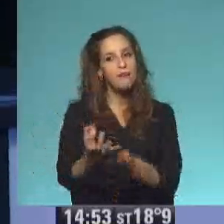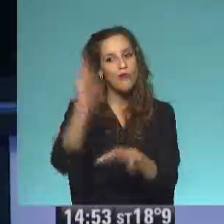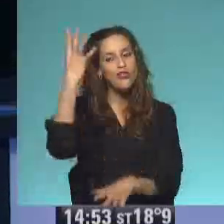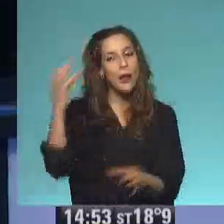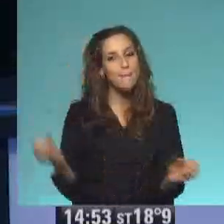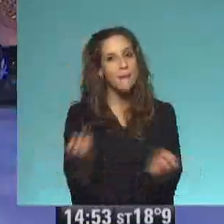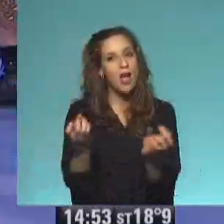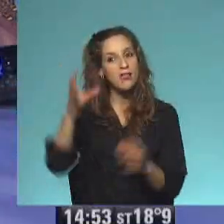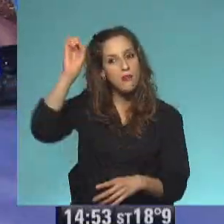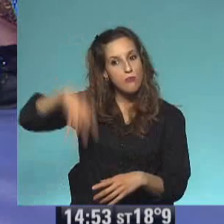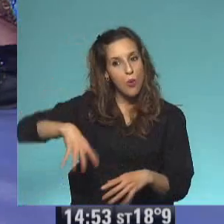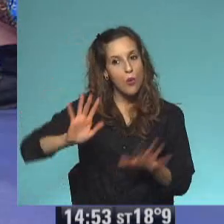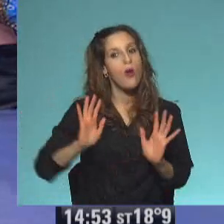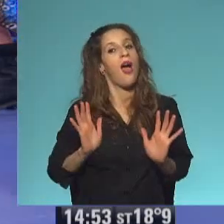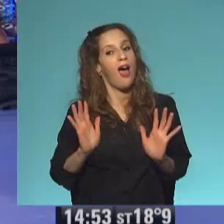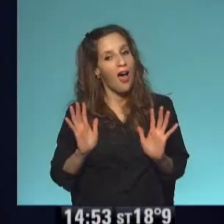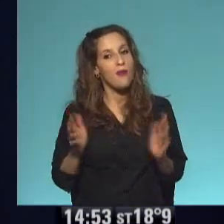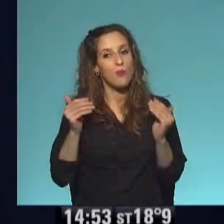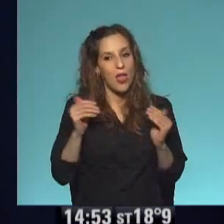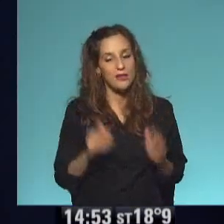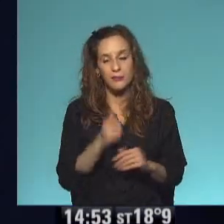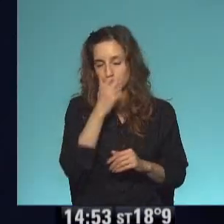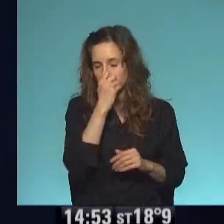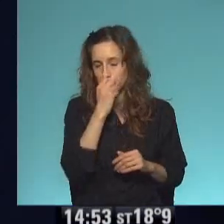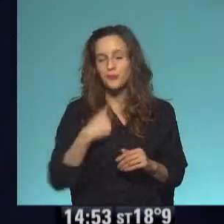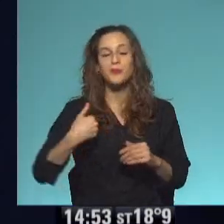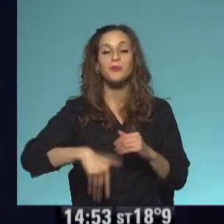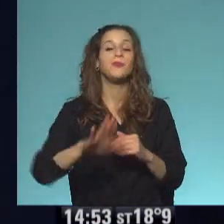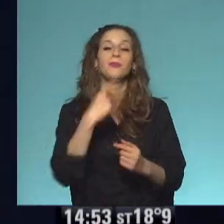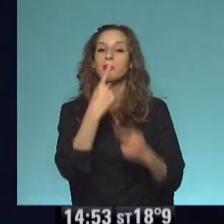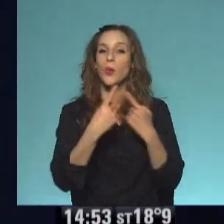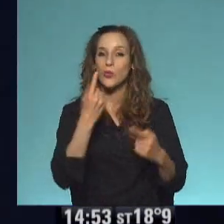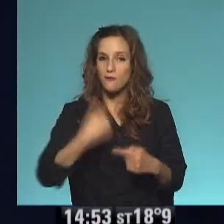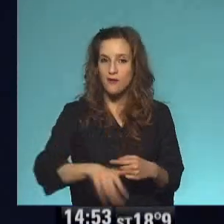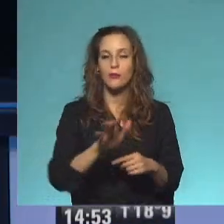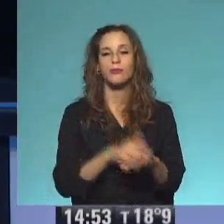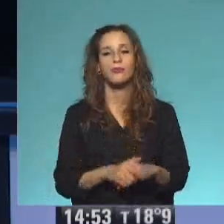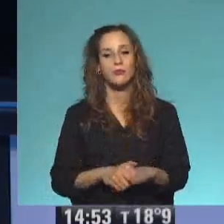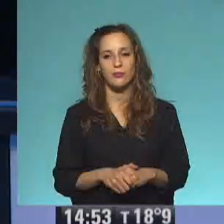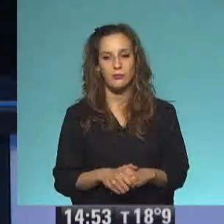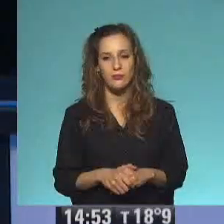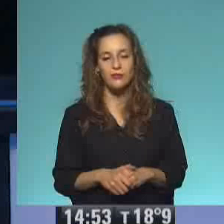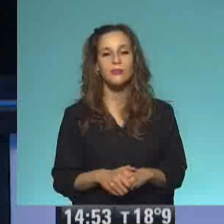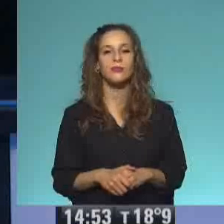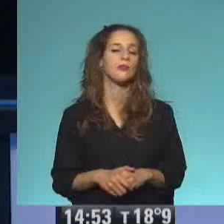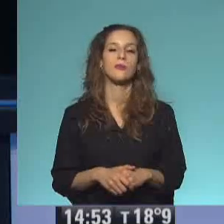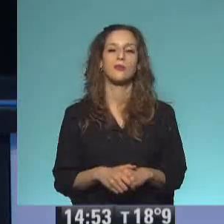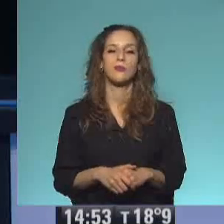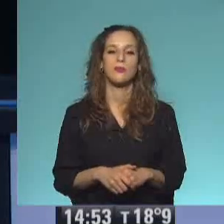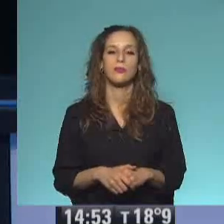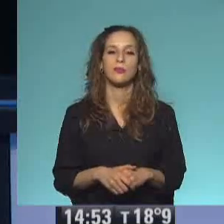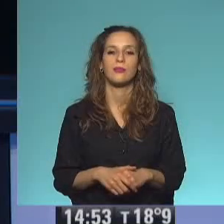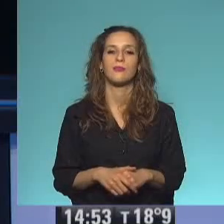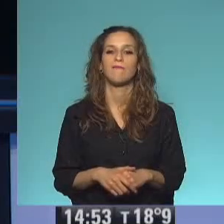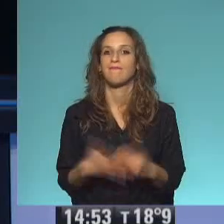esas preguntas. Ay, voy a preparar preguntas, que no sea la de los trucos, ya entendí. Tengo que preparar otras. Y, pero si le preguntas, ¿cómo saca un conejo de la